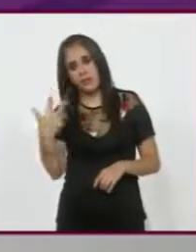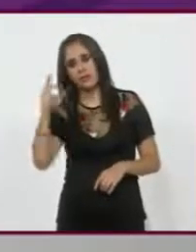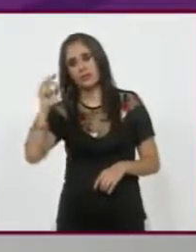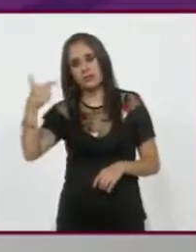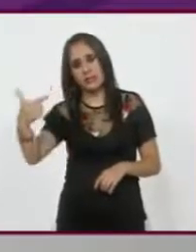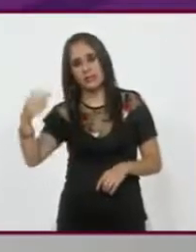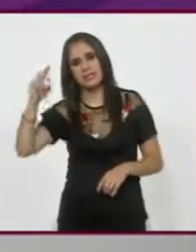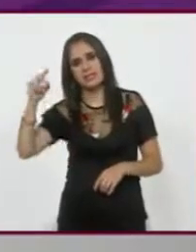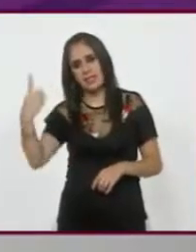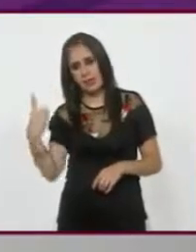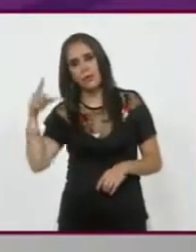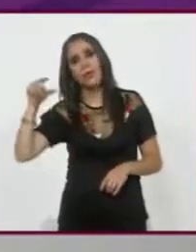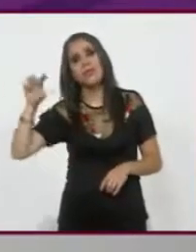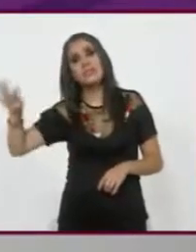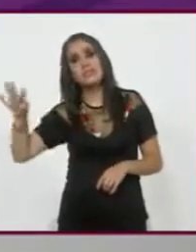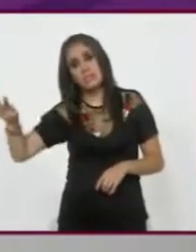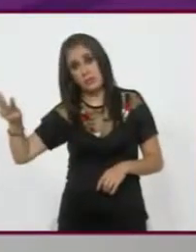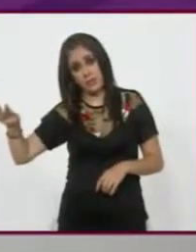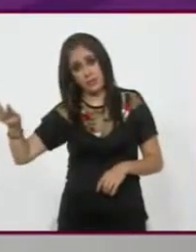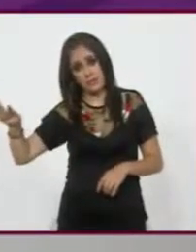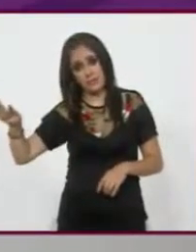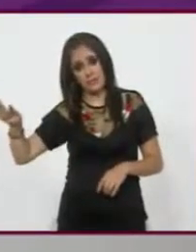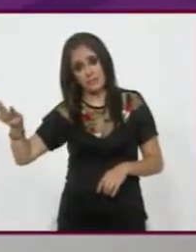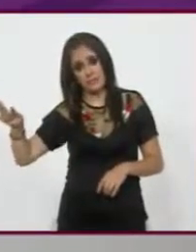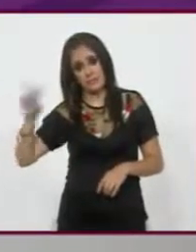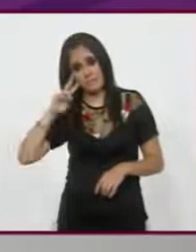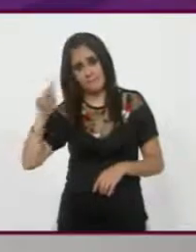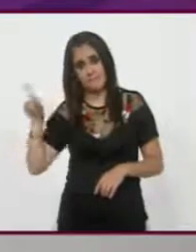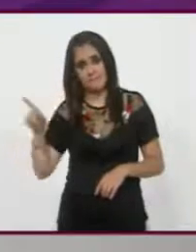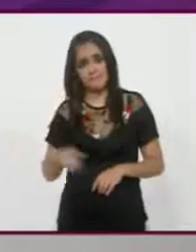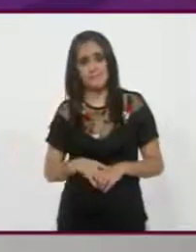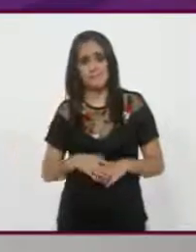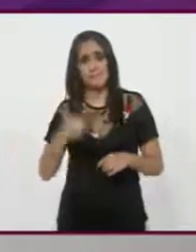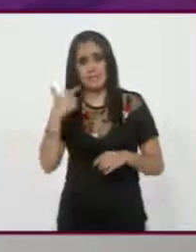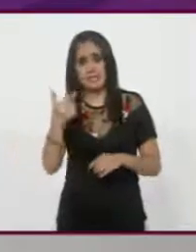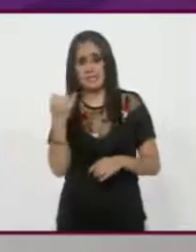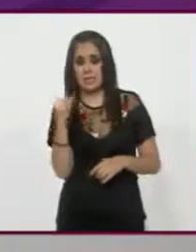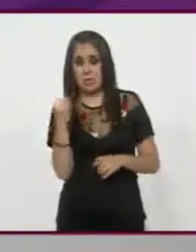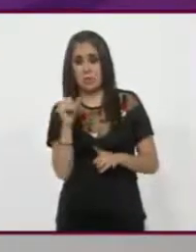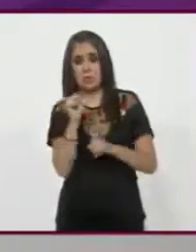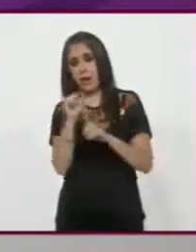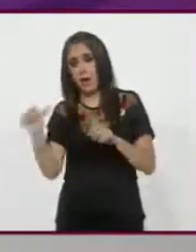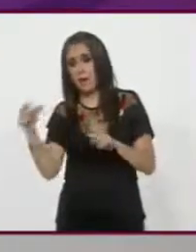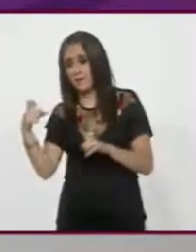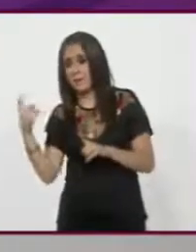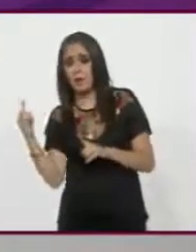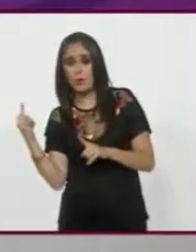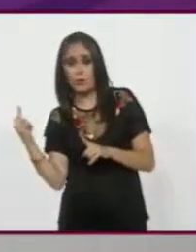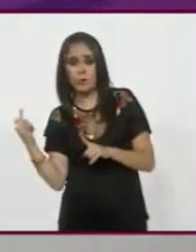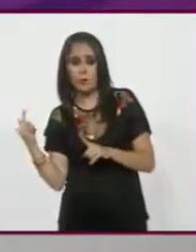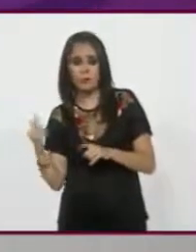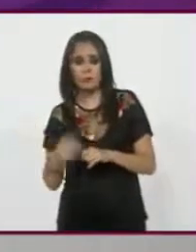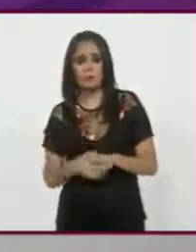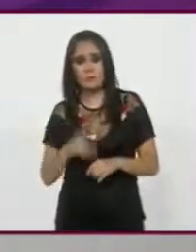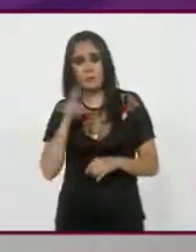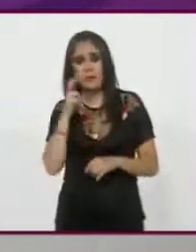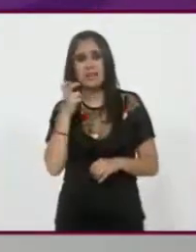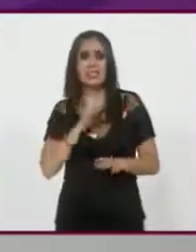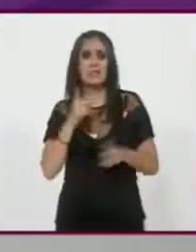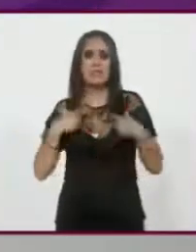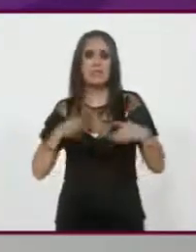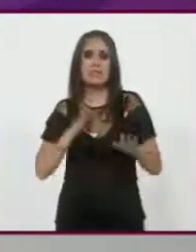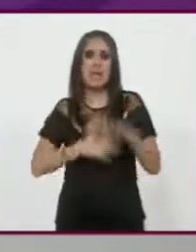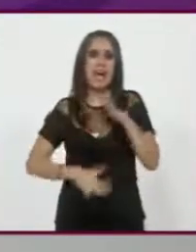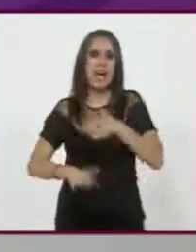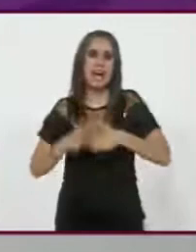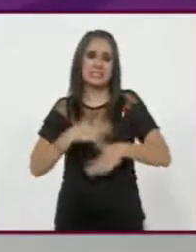37, 31, 19. Fíjate, del 7 de junio al 1 de julio. Es el desgaste también, ¿eh?